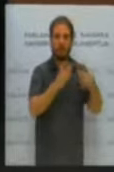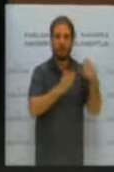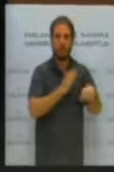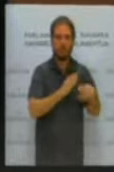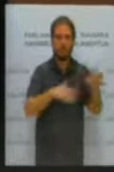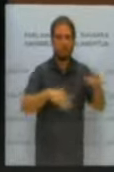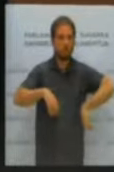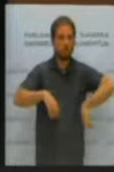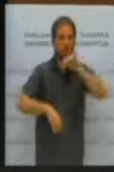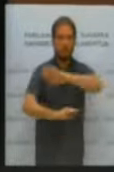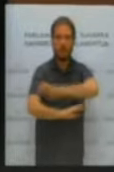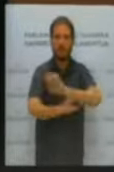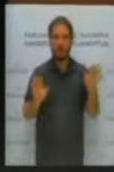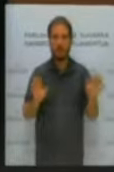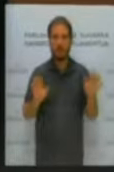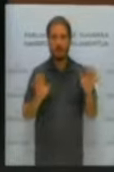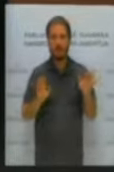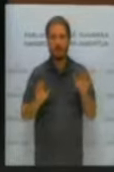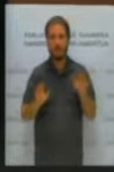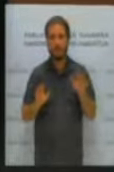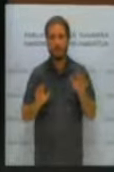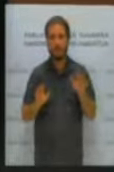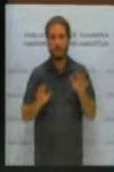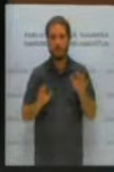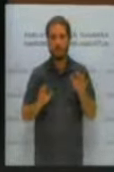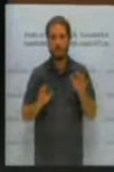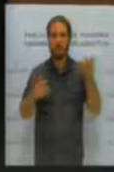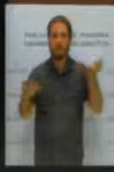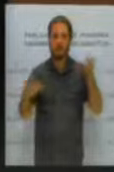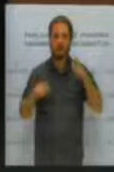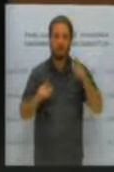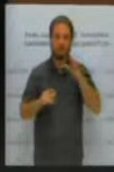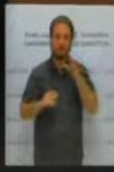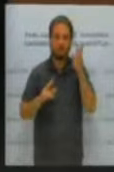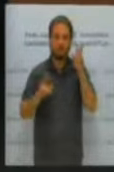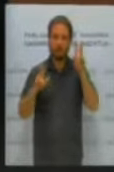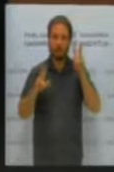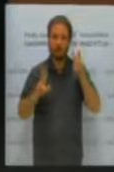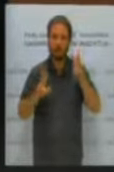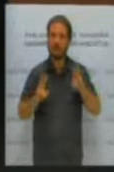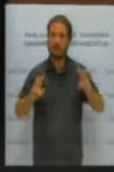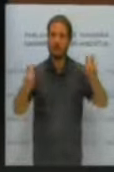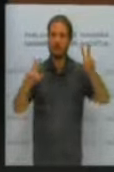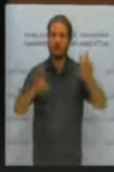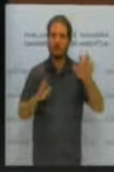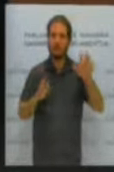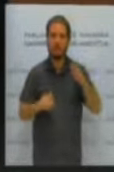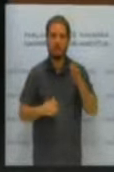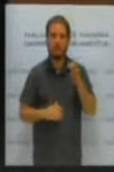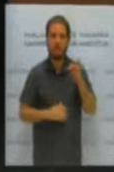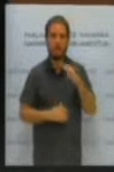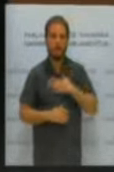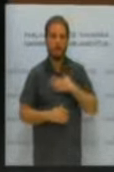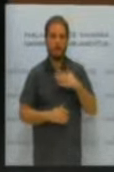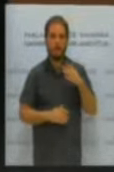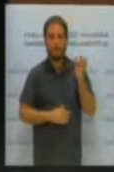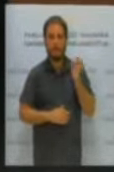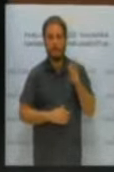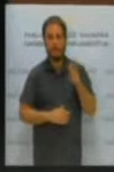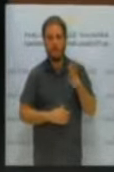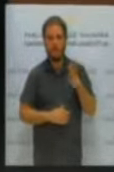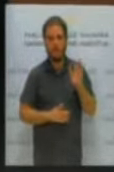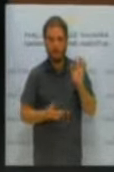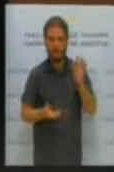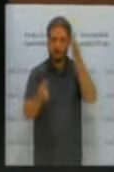creo que merece la pena, por la temática que es, y porque es nuestro deber, verlo con más detenimiento.